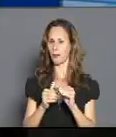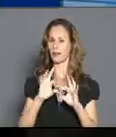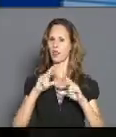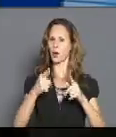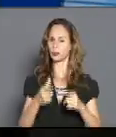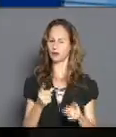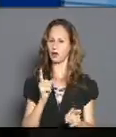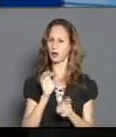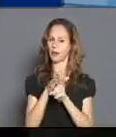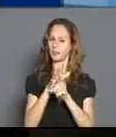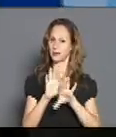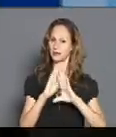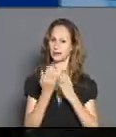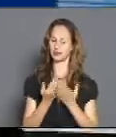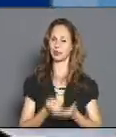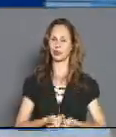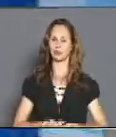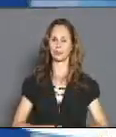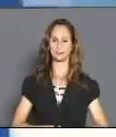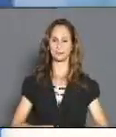tarde en otra emisión de la Revista Especial.